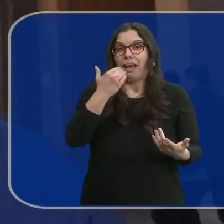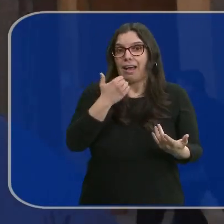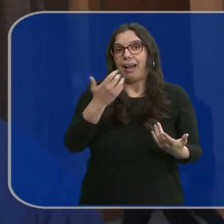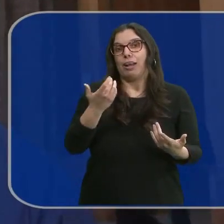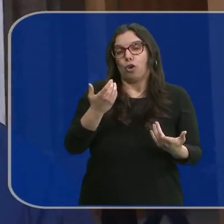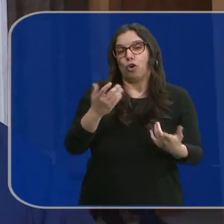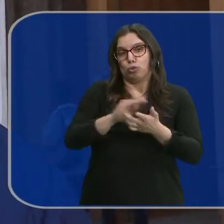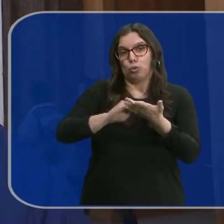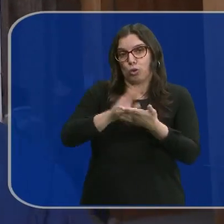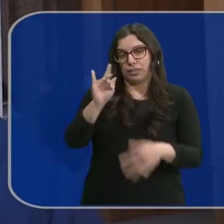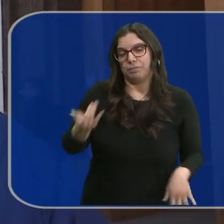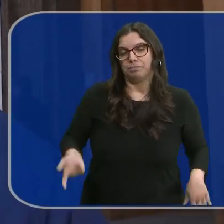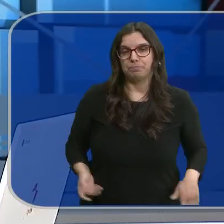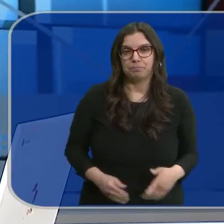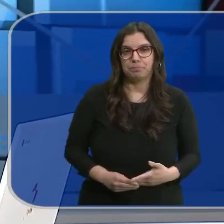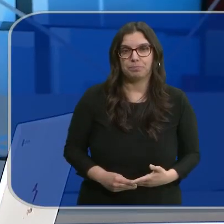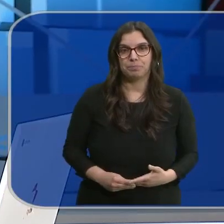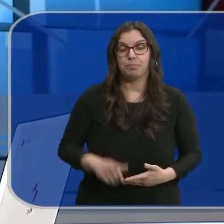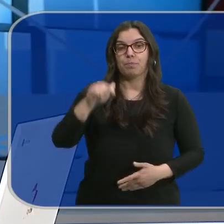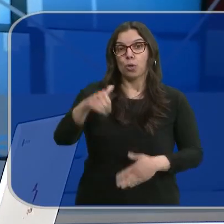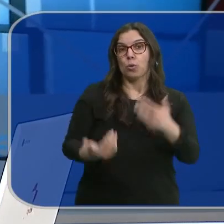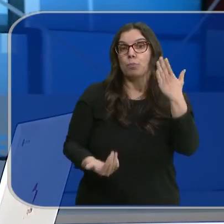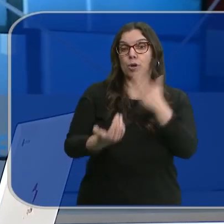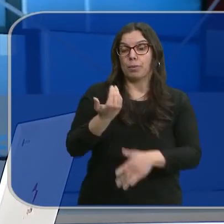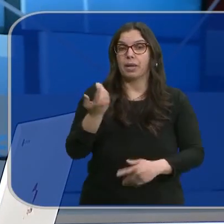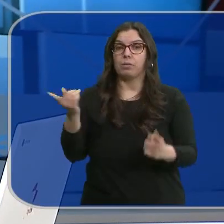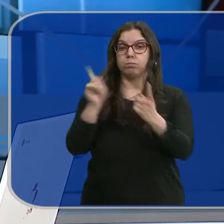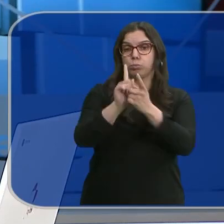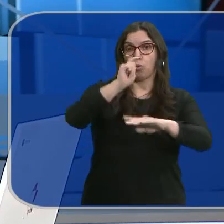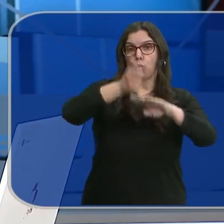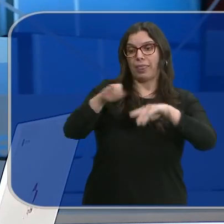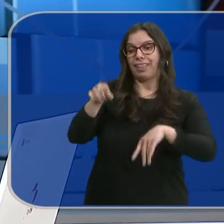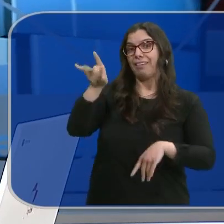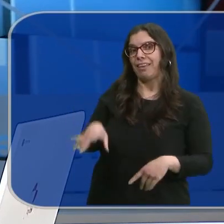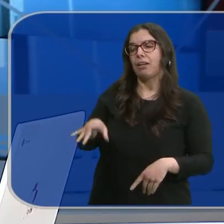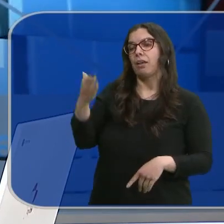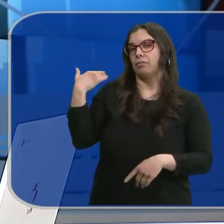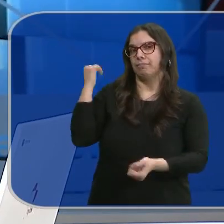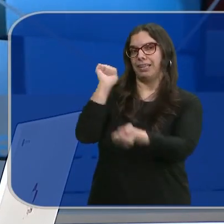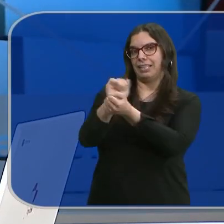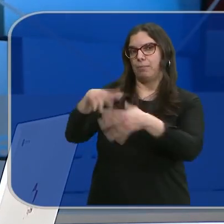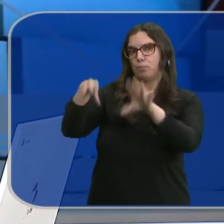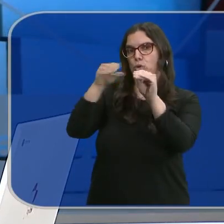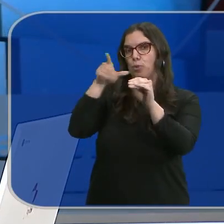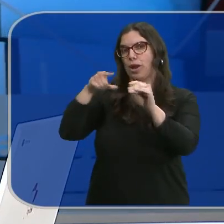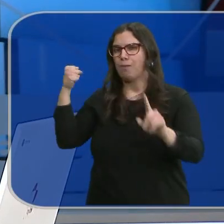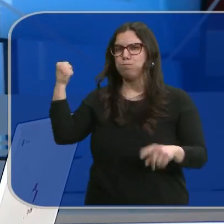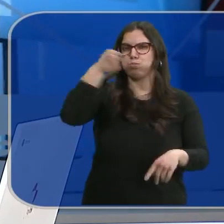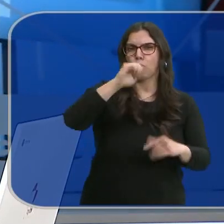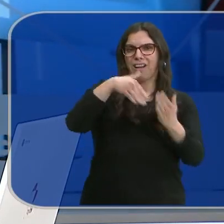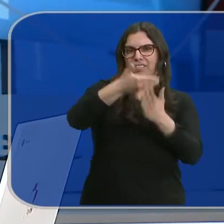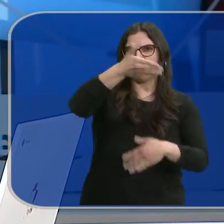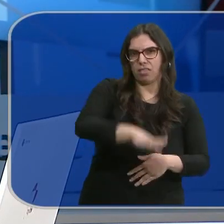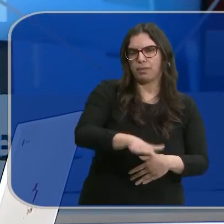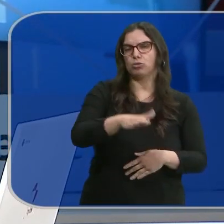yo creo que hayamos hecho, sí. Esta mañana ha pasado a disposición judicial el detenido en Burgos por agredir mortalmente a un